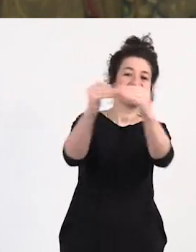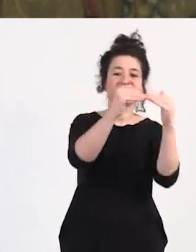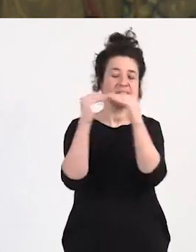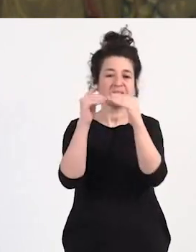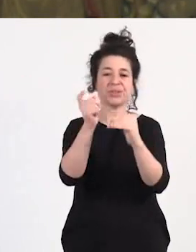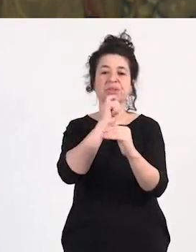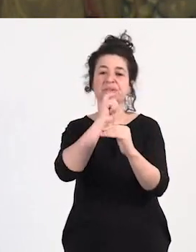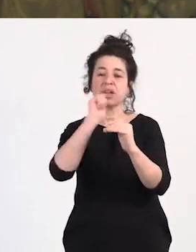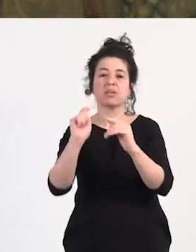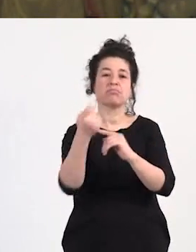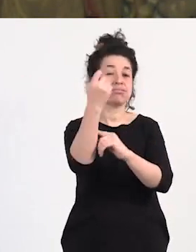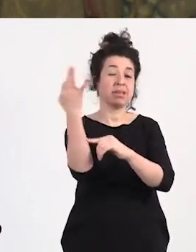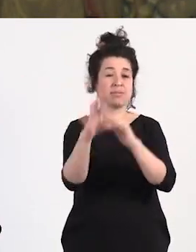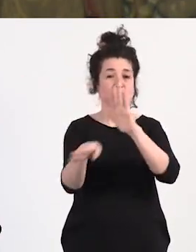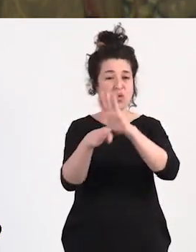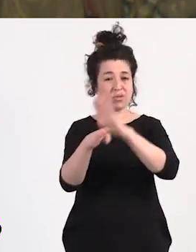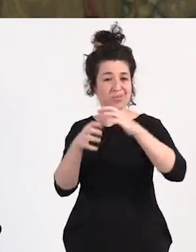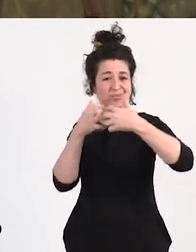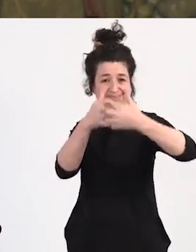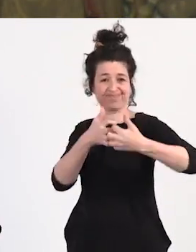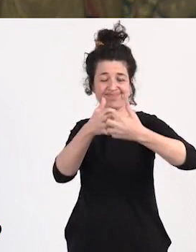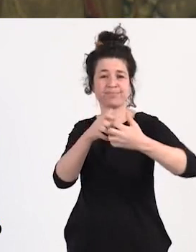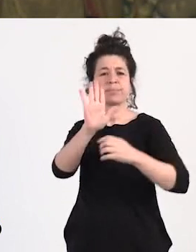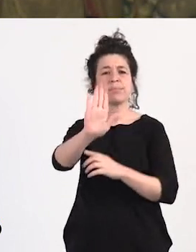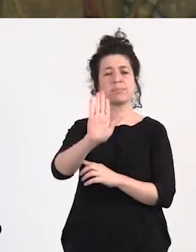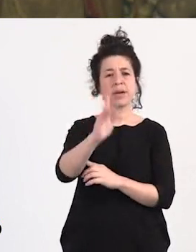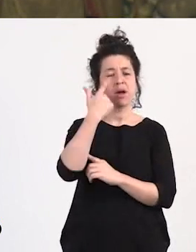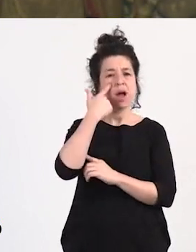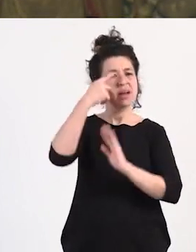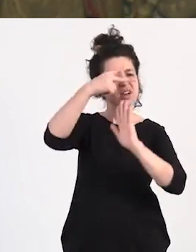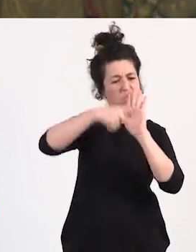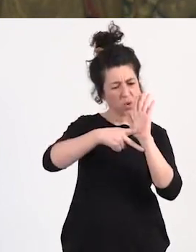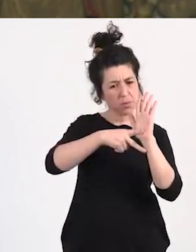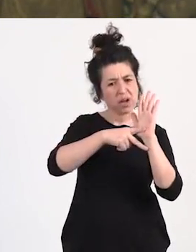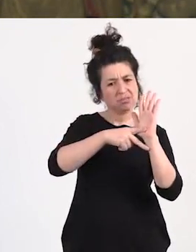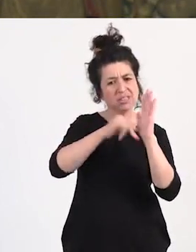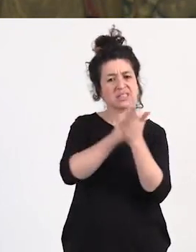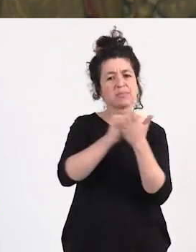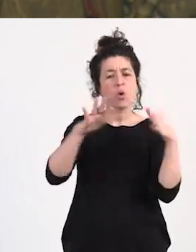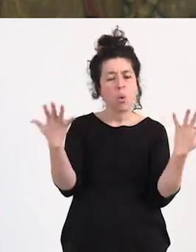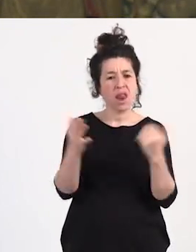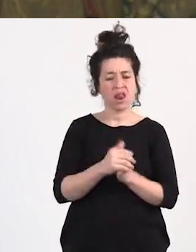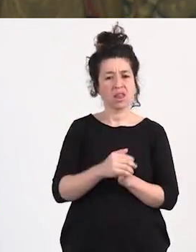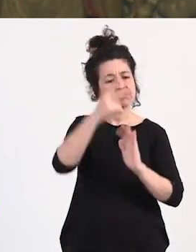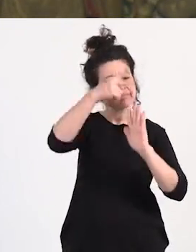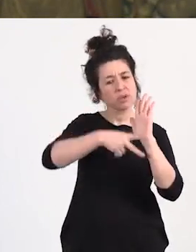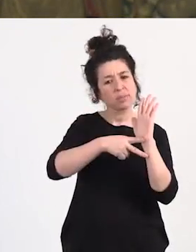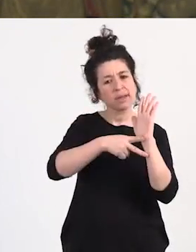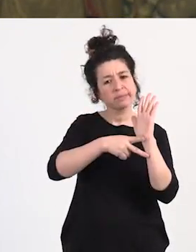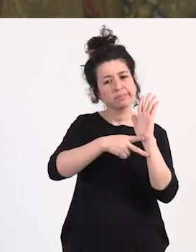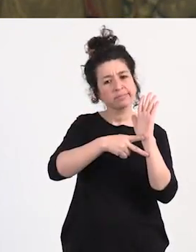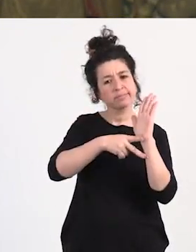y tendremos que seguir luchando pero ¿qué tipo de regulación queremos? no queremos ningún tipo de regulación